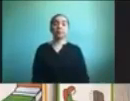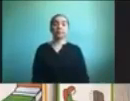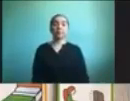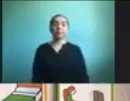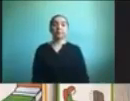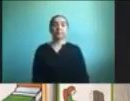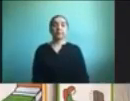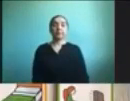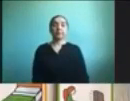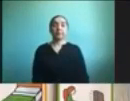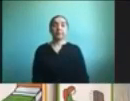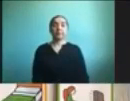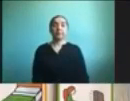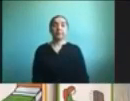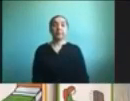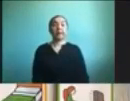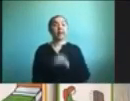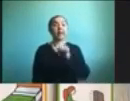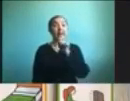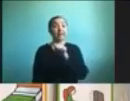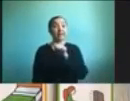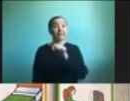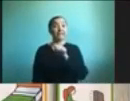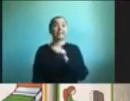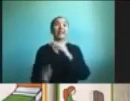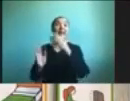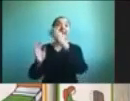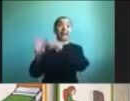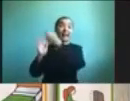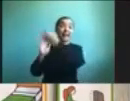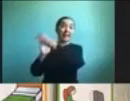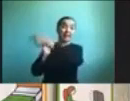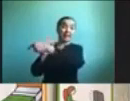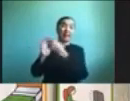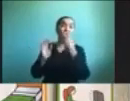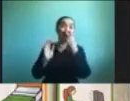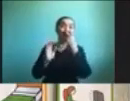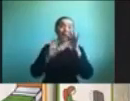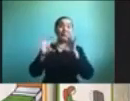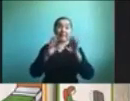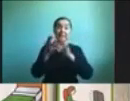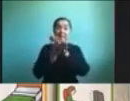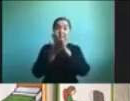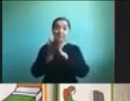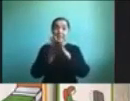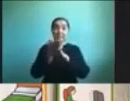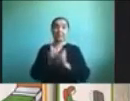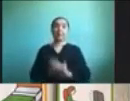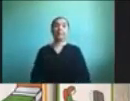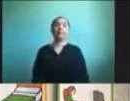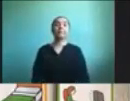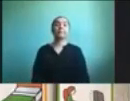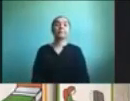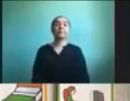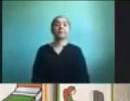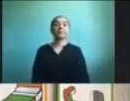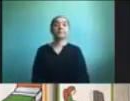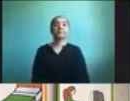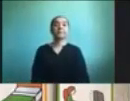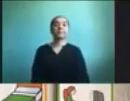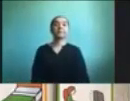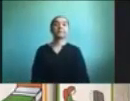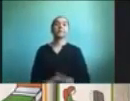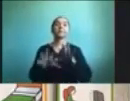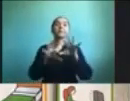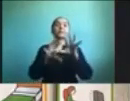aquí en este calendario podemos ver que hay varias actividades por ejemplo hay actividades